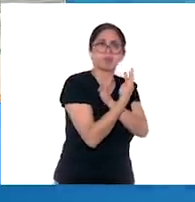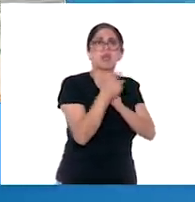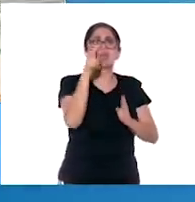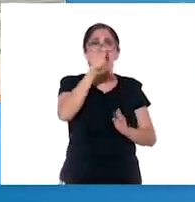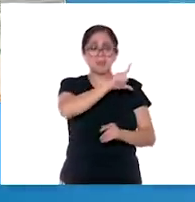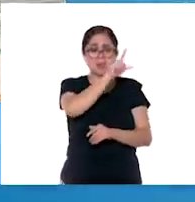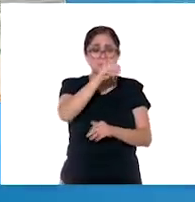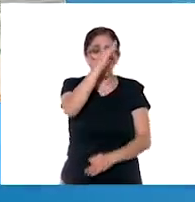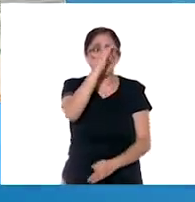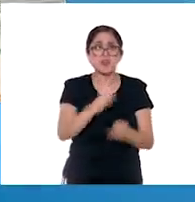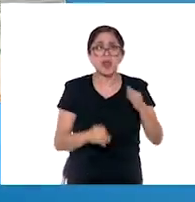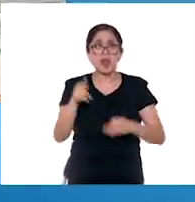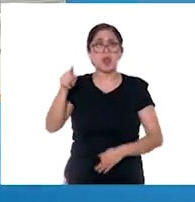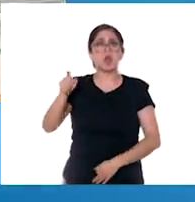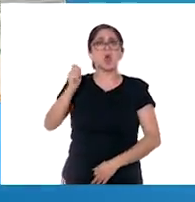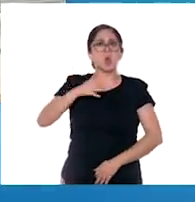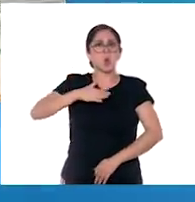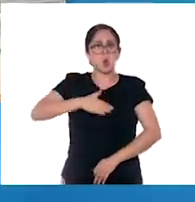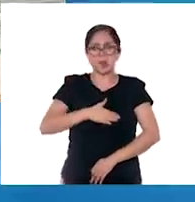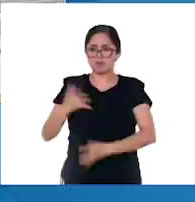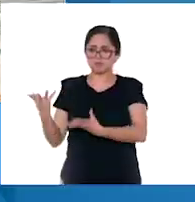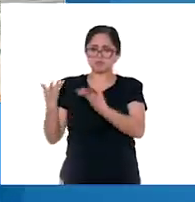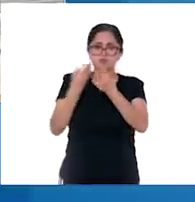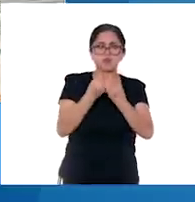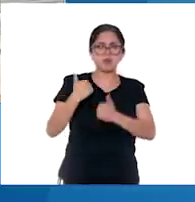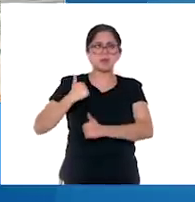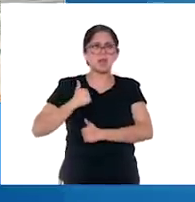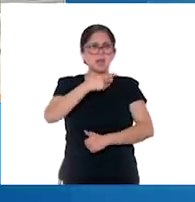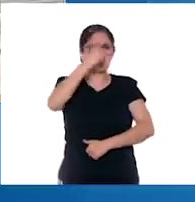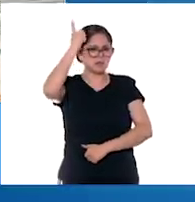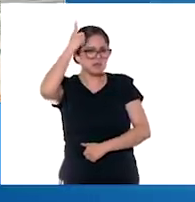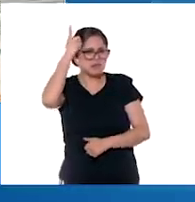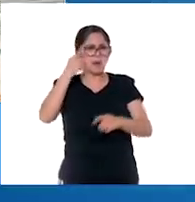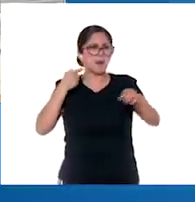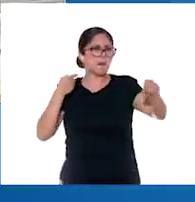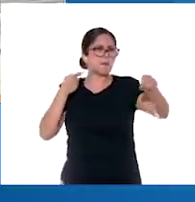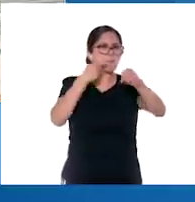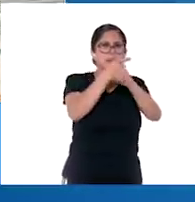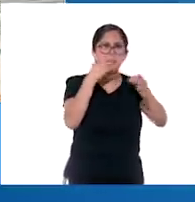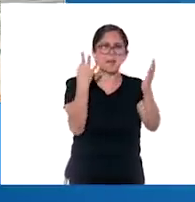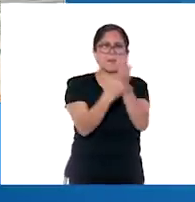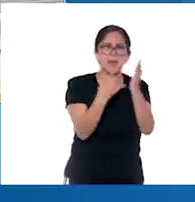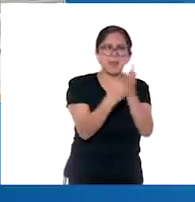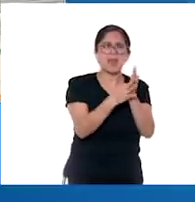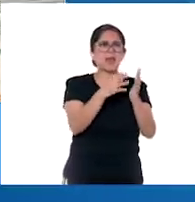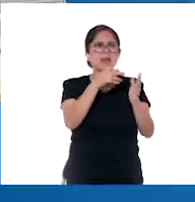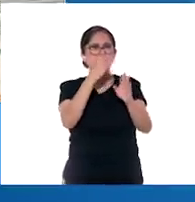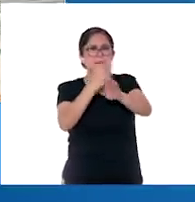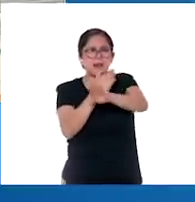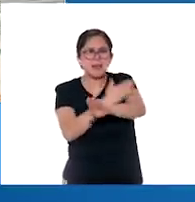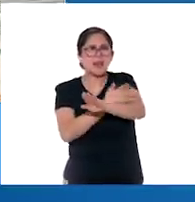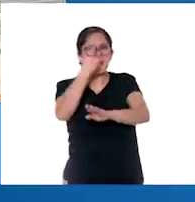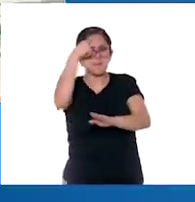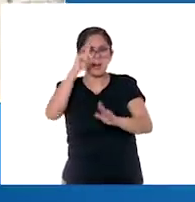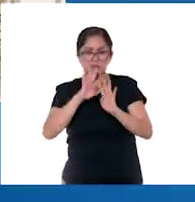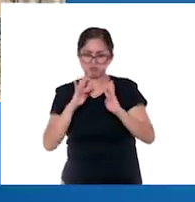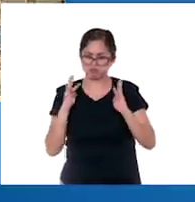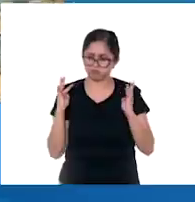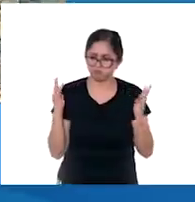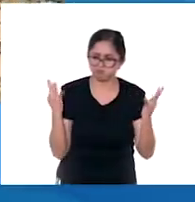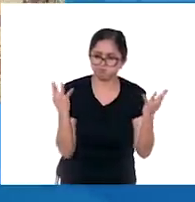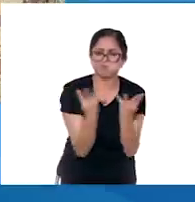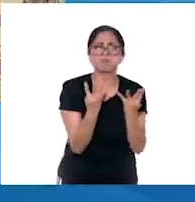acercaba y Cortés mandó instalar fuerzas militares con caballos, ballestas y tlaxcaltecas en varios puntos de la ciudad, con el fin de sitiar Tenochtitlán.